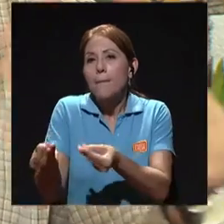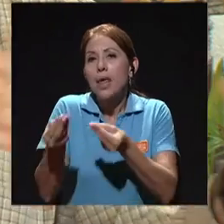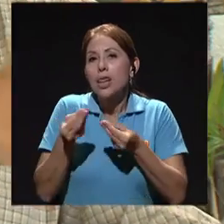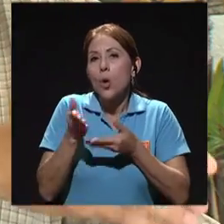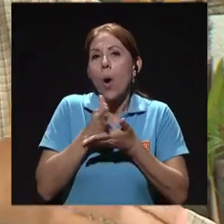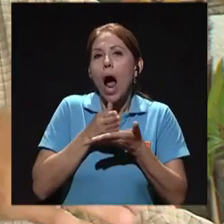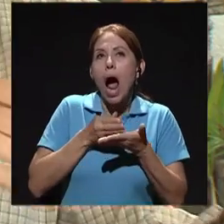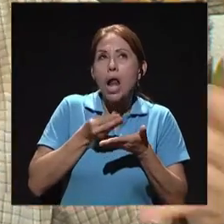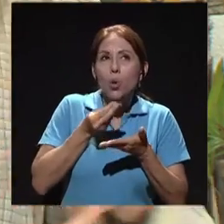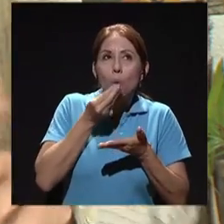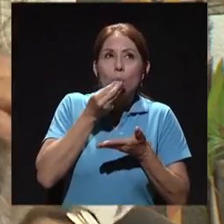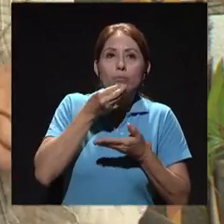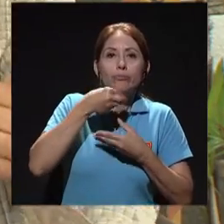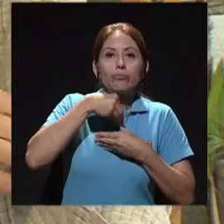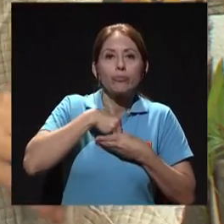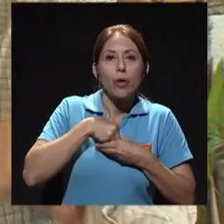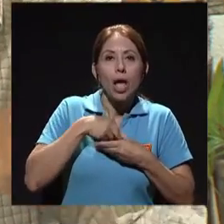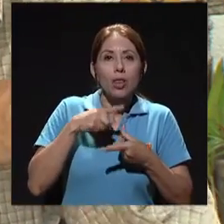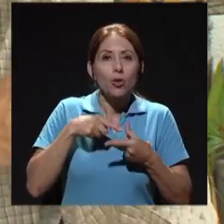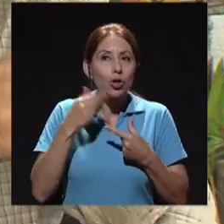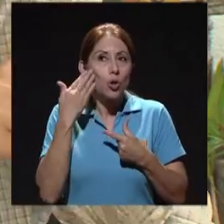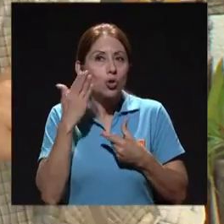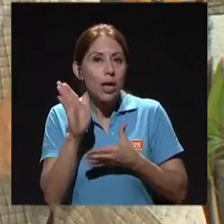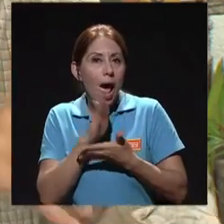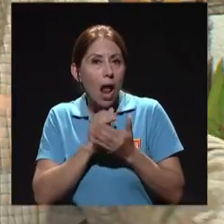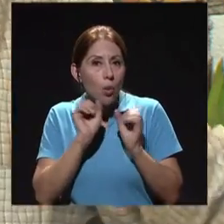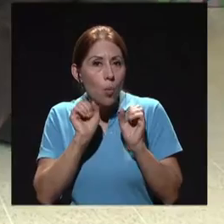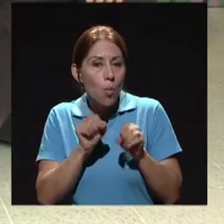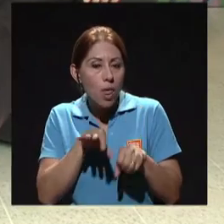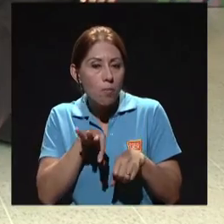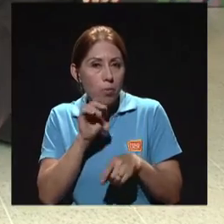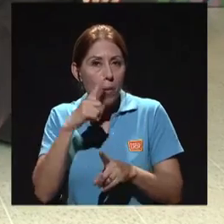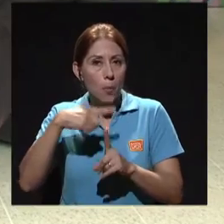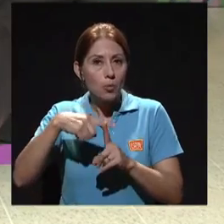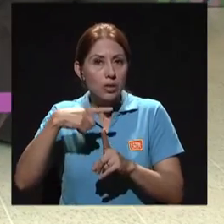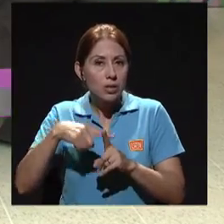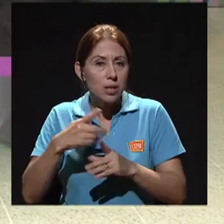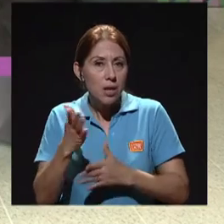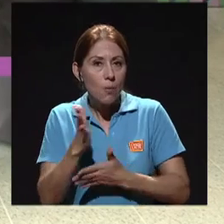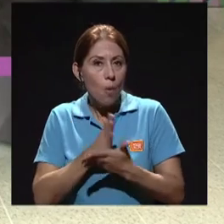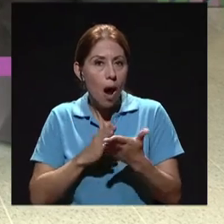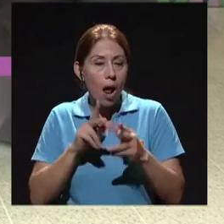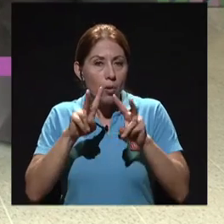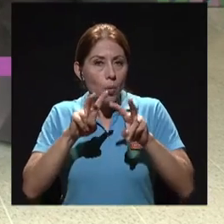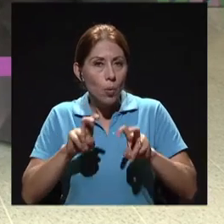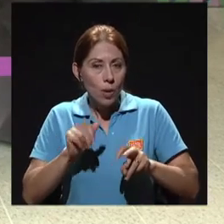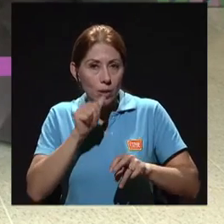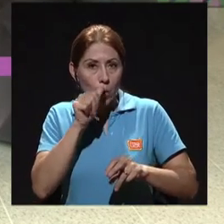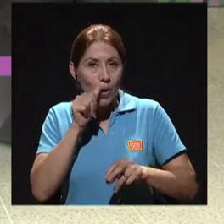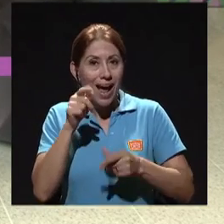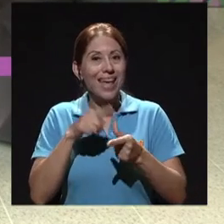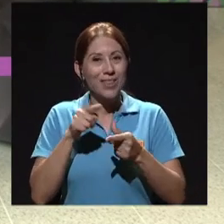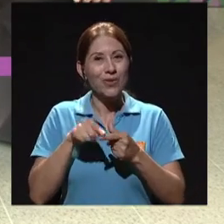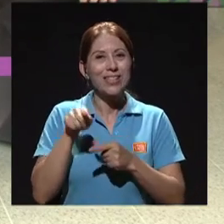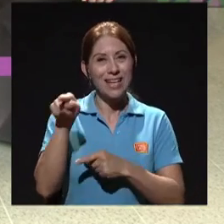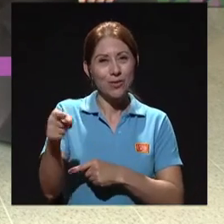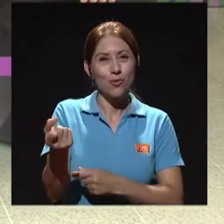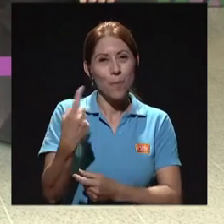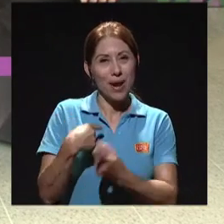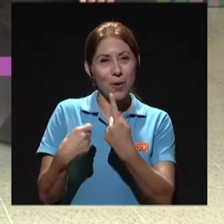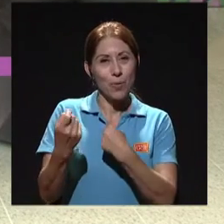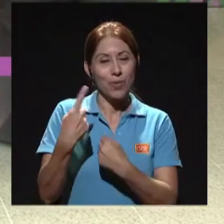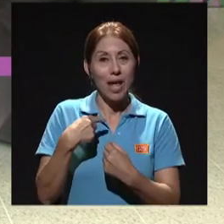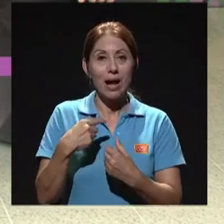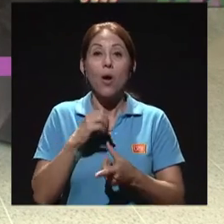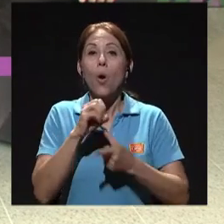Pero eso fue hace un día. O sea, todo es un montón de cosas, ¿verdad? Que le preguntan a uno, o